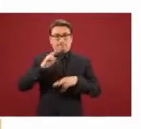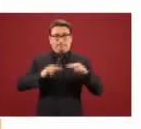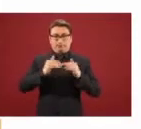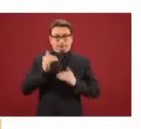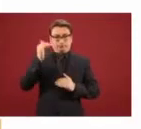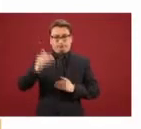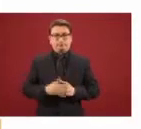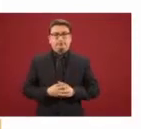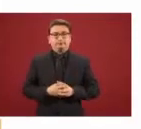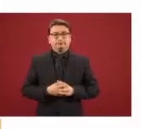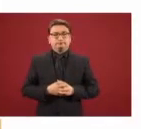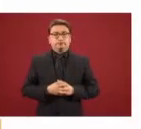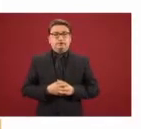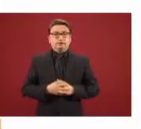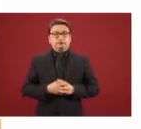últimos años.